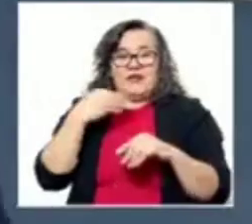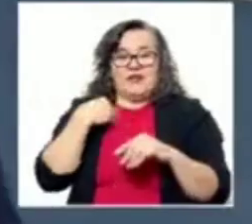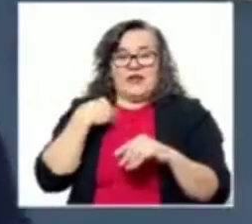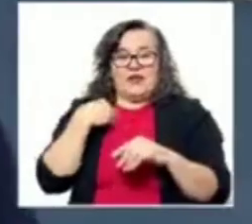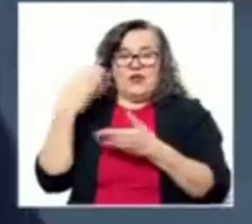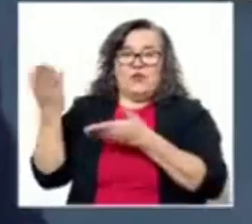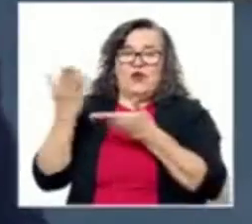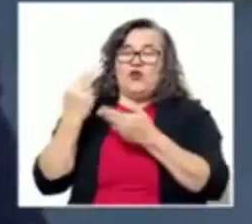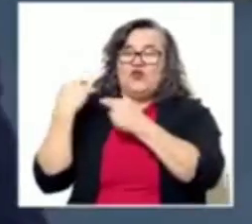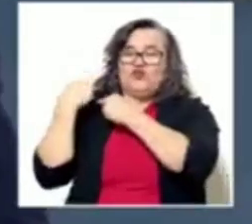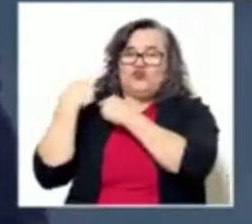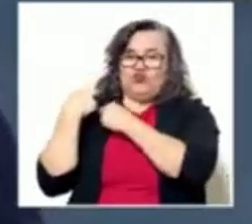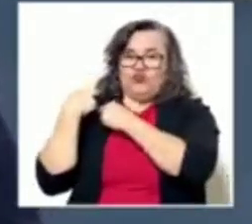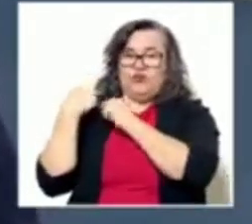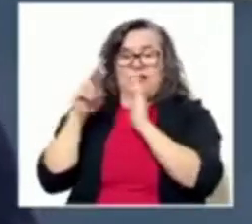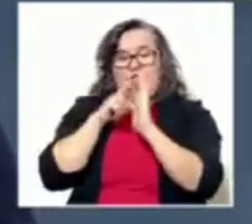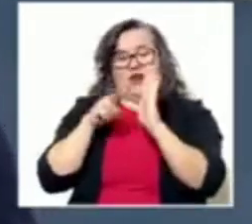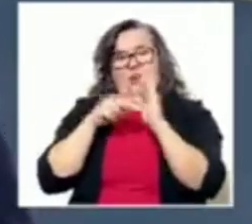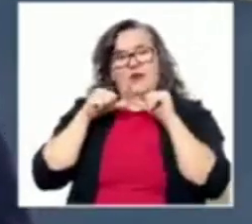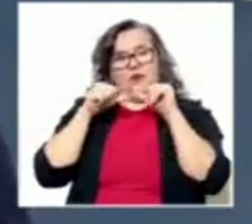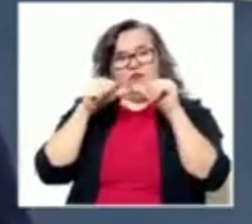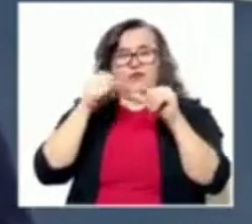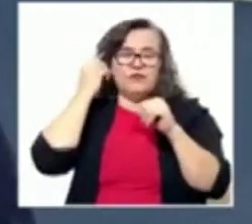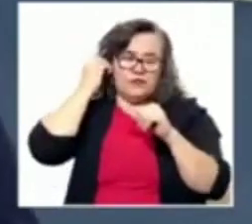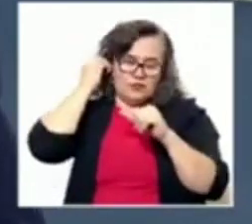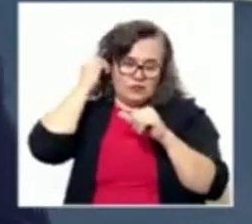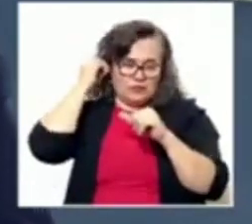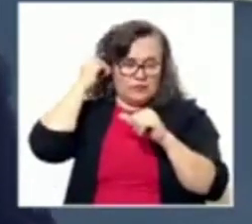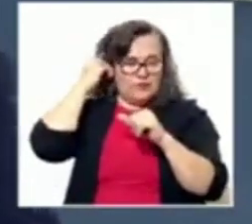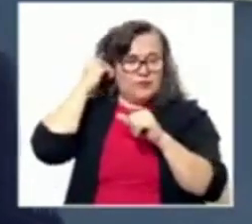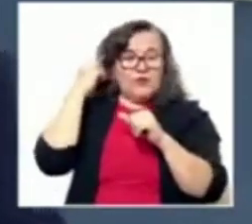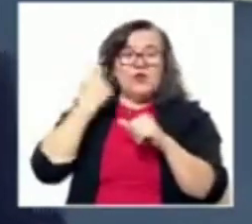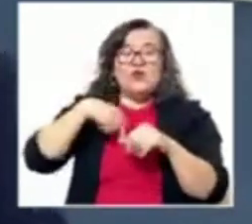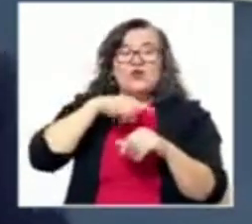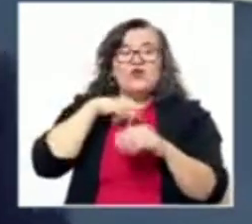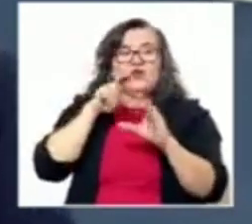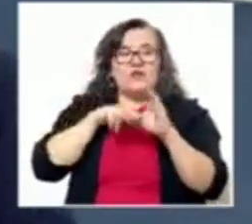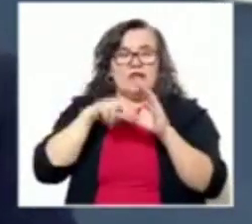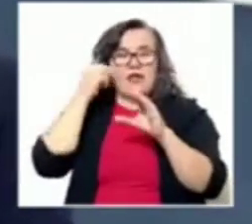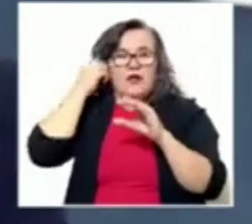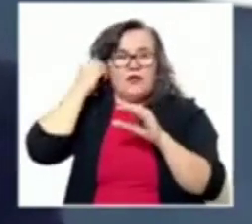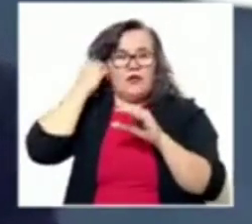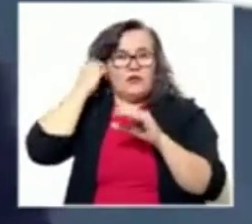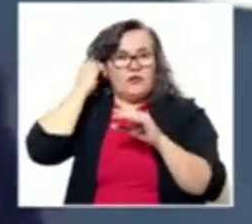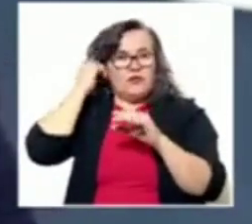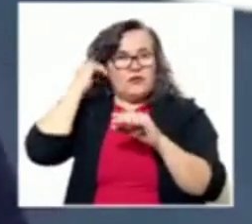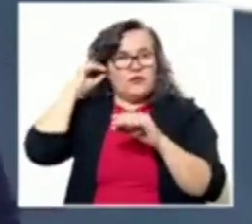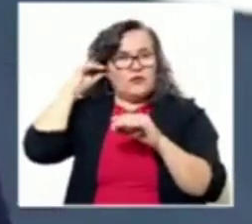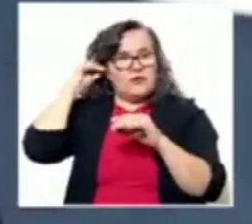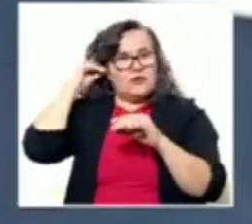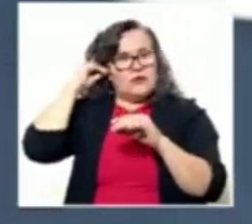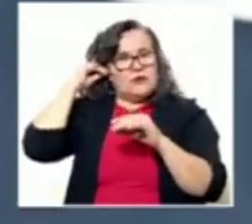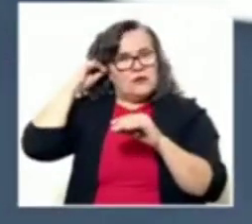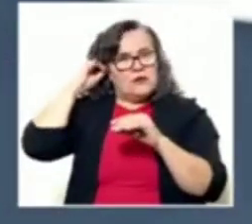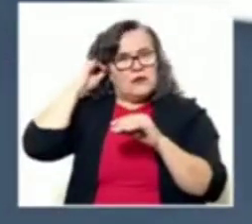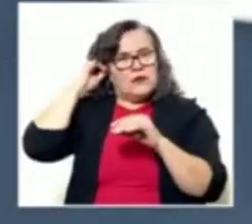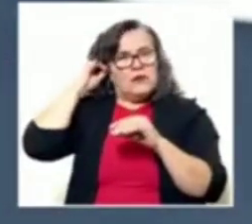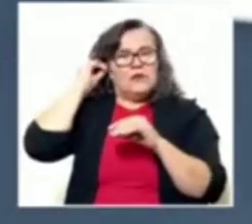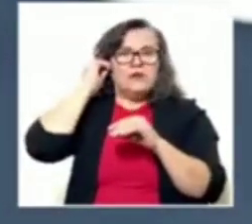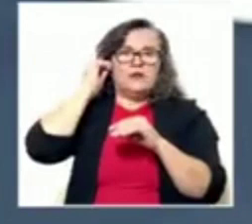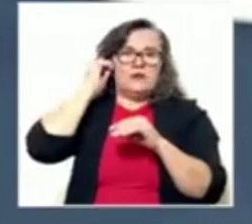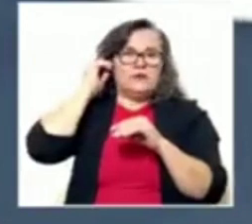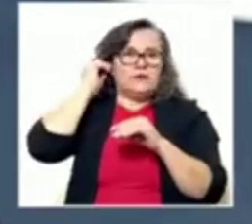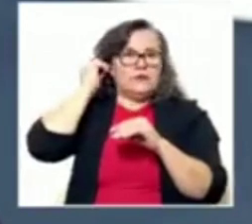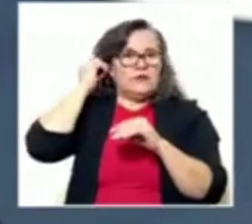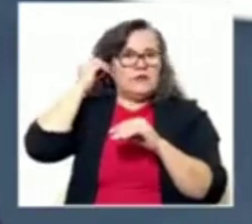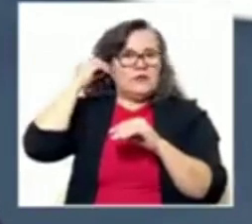este reglamento adelante, nos hemos sentado a trabajar junto con el Ministerio de Ambiente y el Ministerio de Salud, arduamente en equipos de jornadas